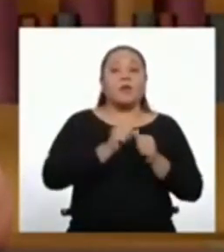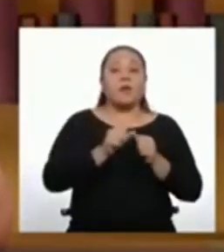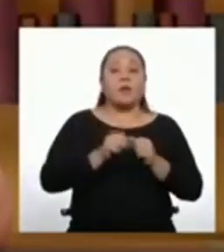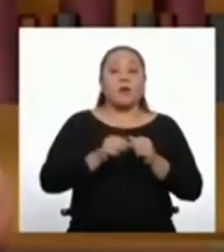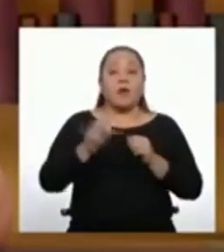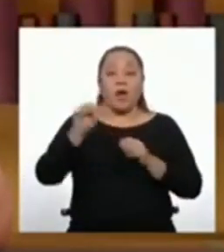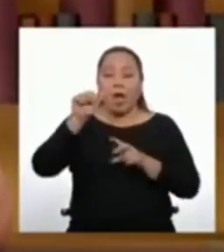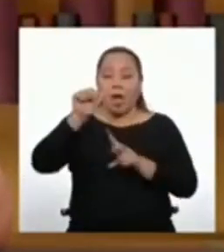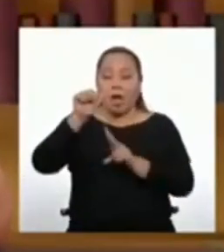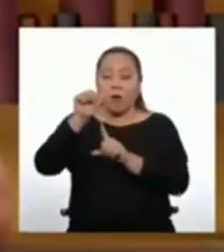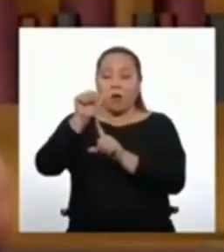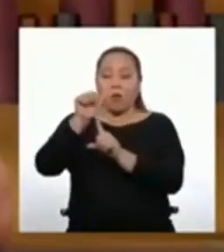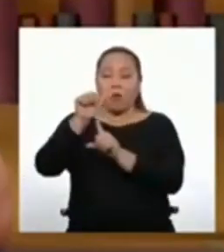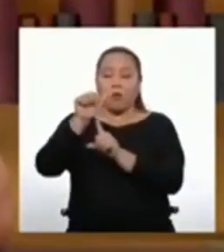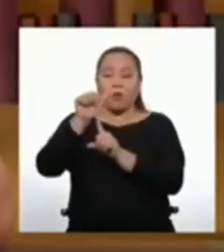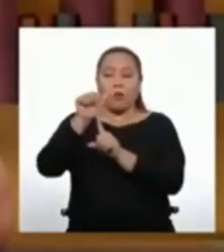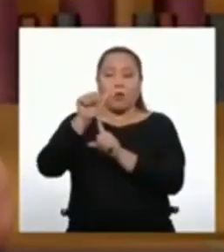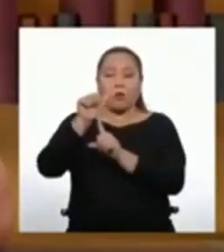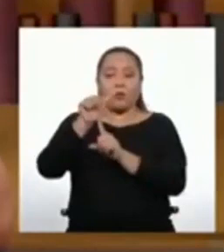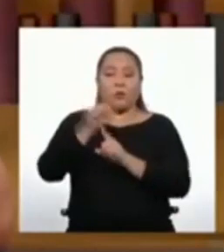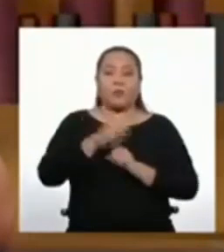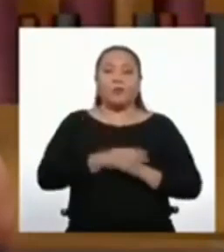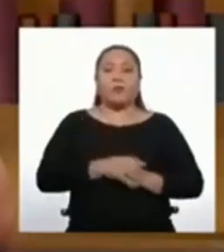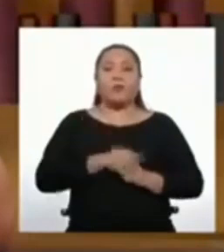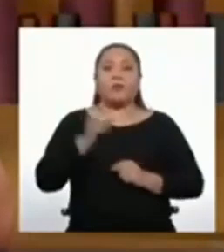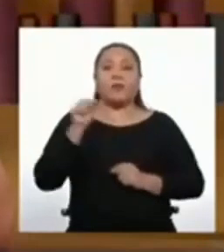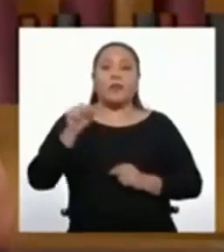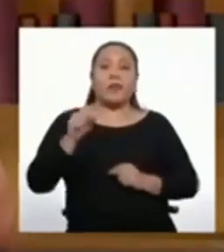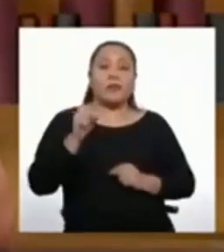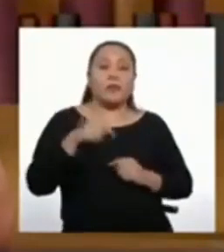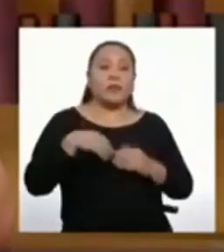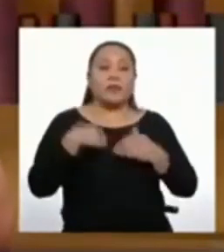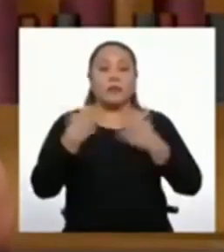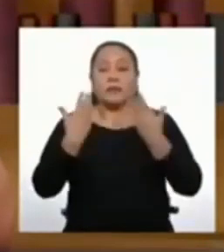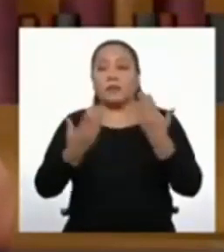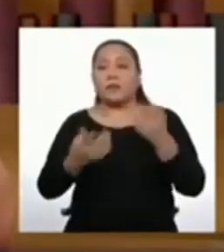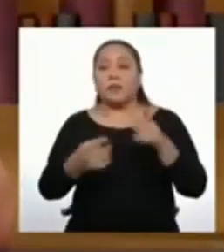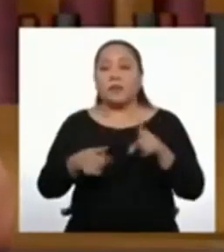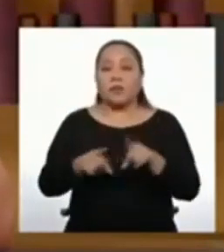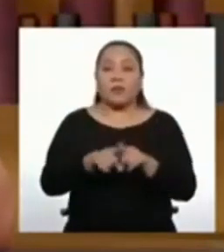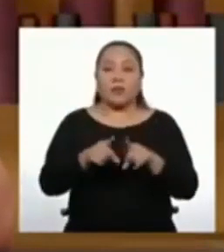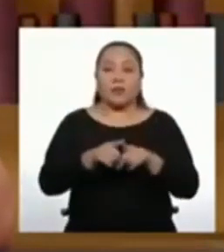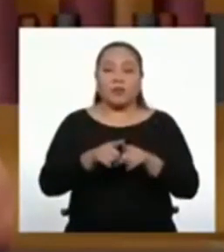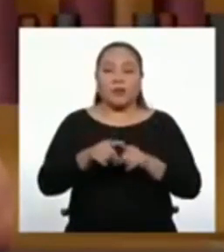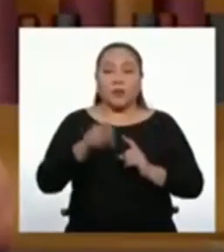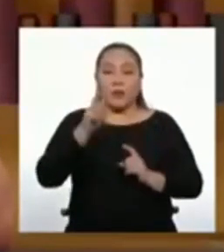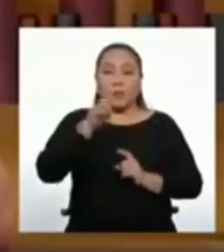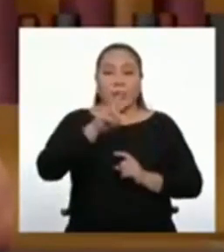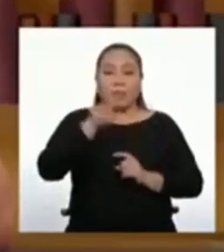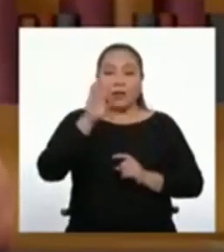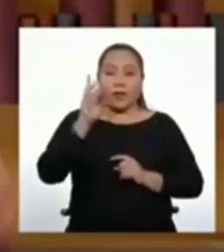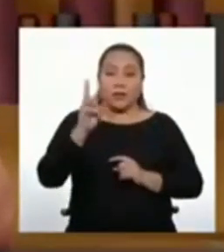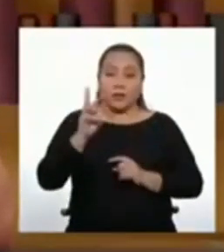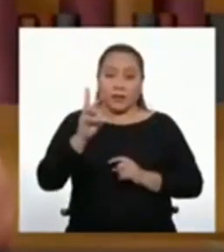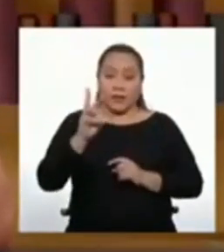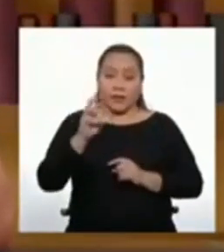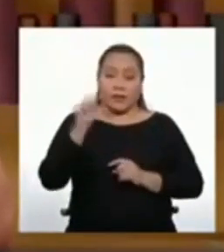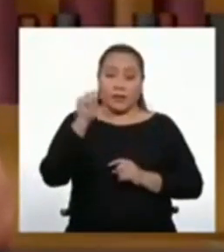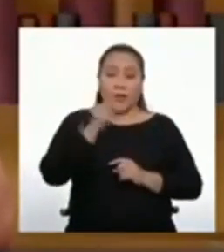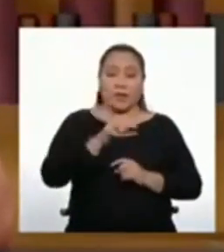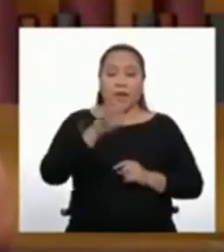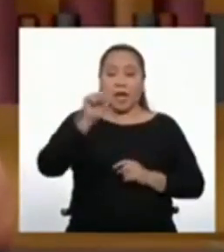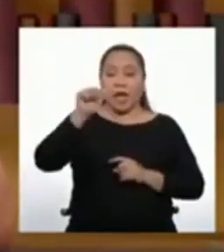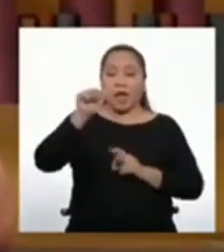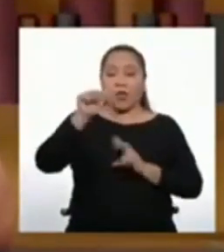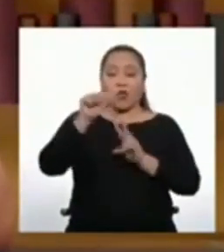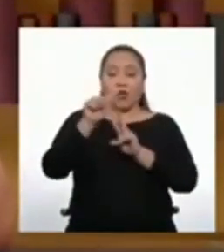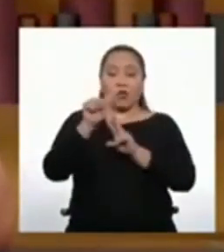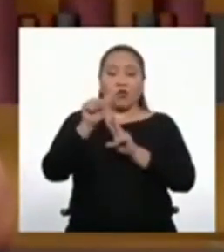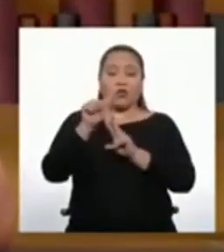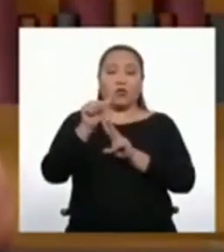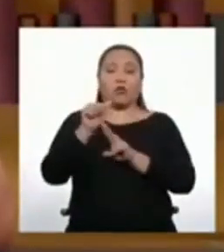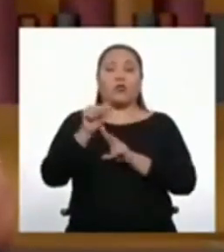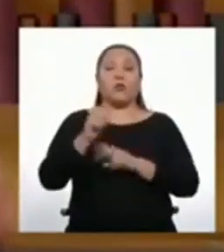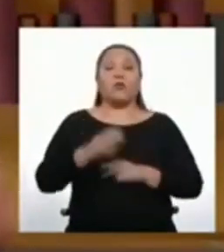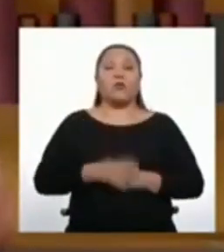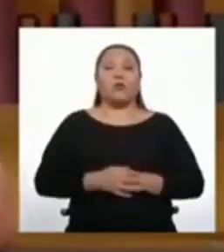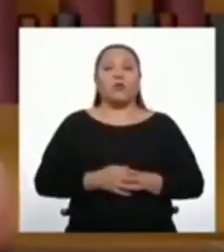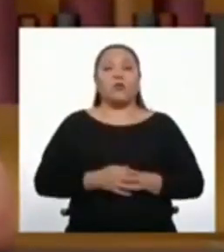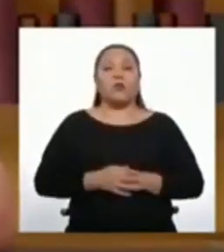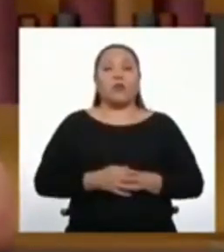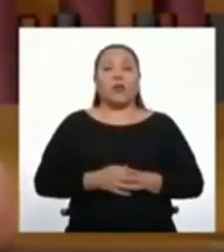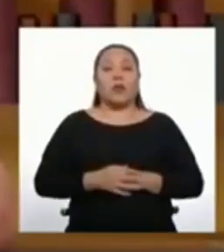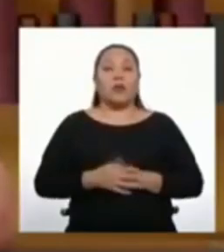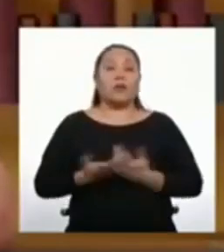A1. Y nos toca hacer lo mismo con los siguientes. Si 26 es el término A2, entonces